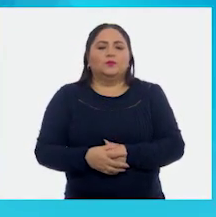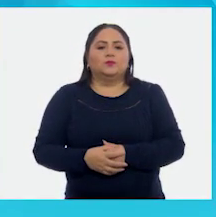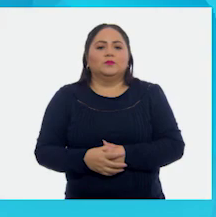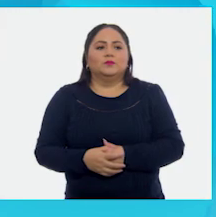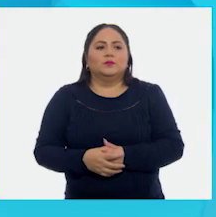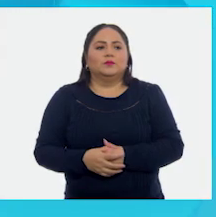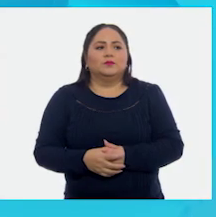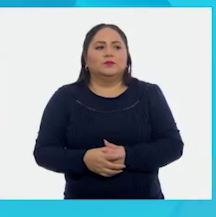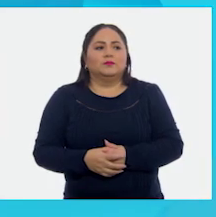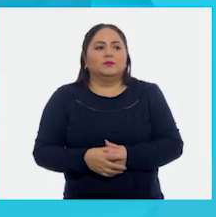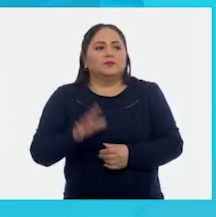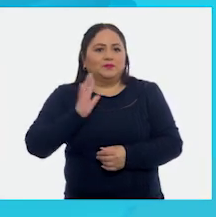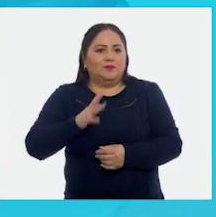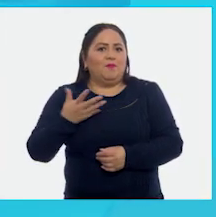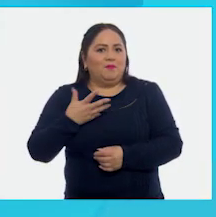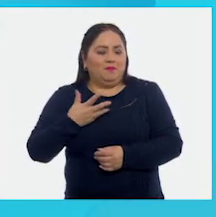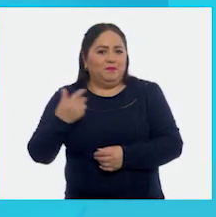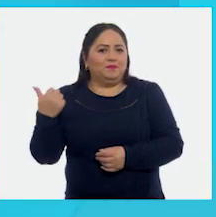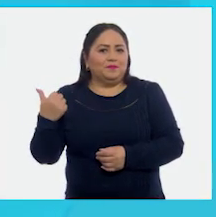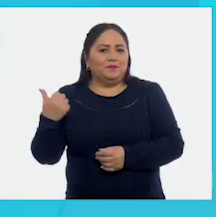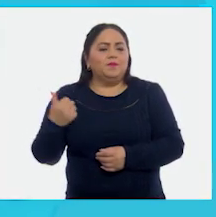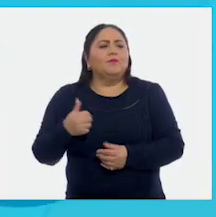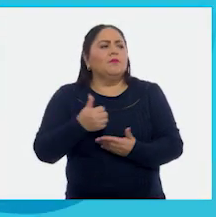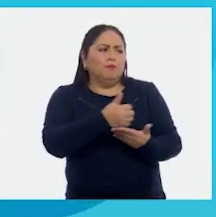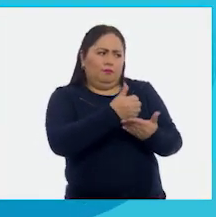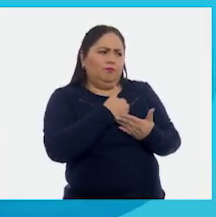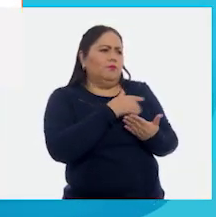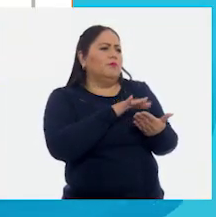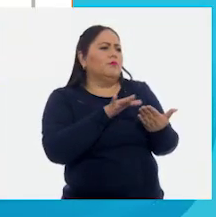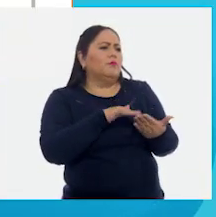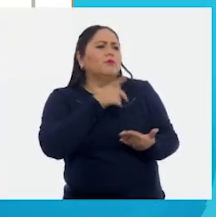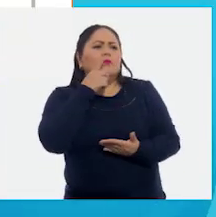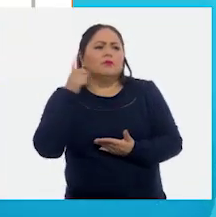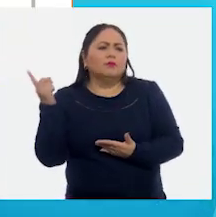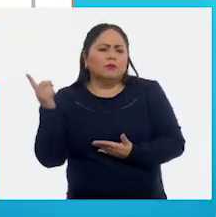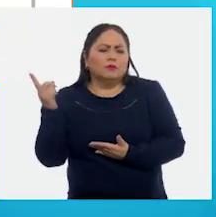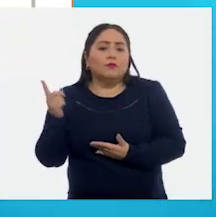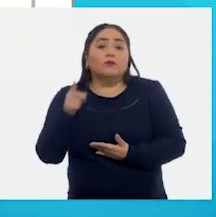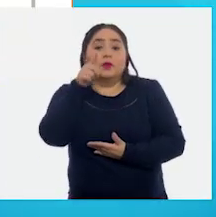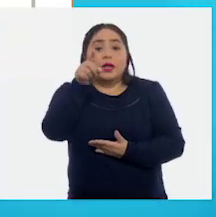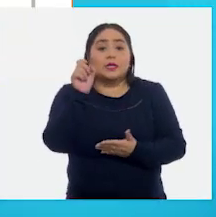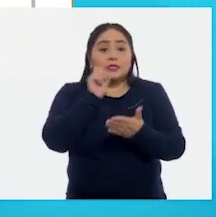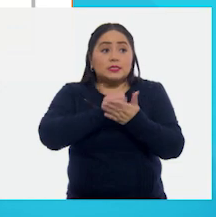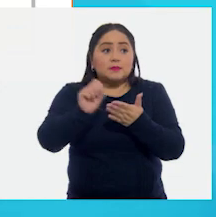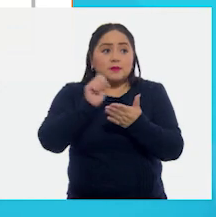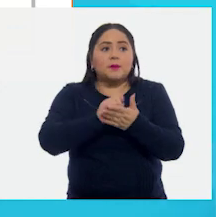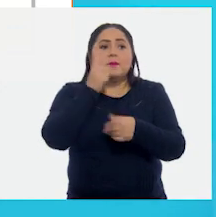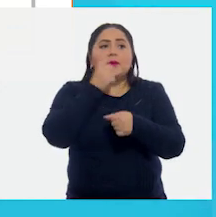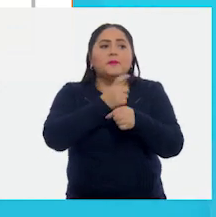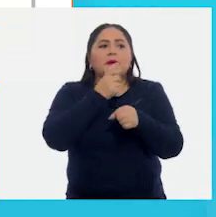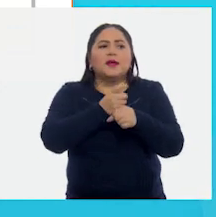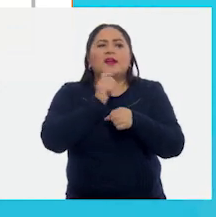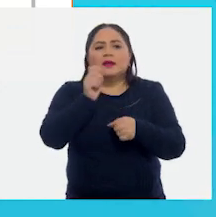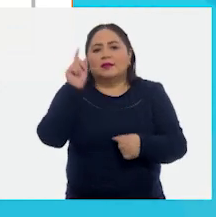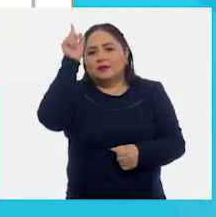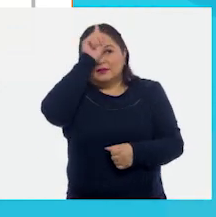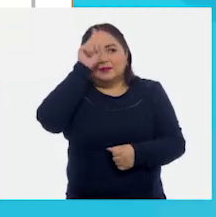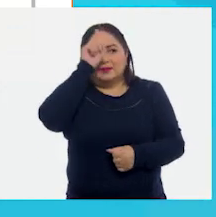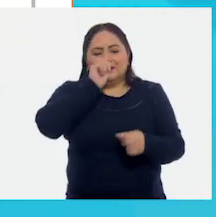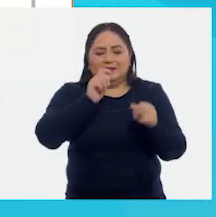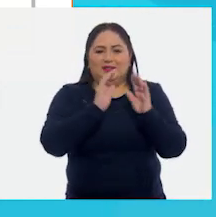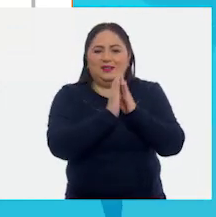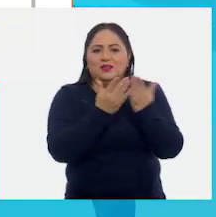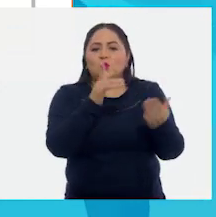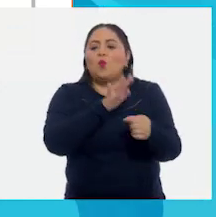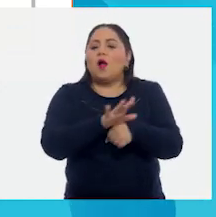Ya lo tenemos ahí. ¿Me ayudas a leer, Mariana, por favor? Sí. Escribe la primera versión de la recomendación del